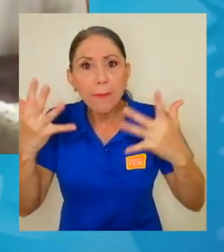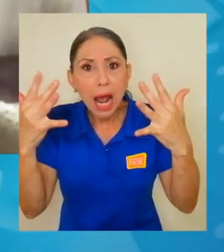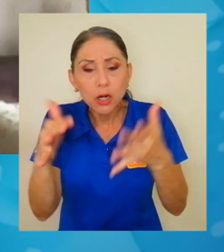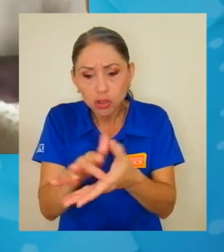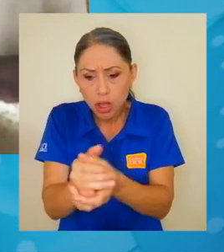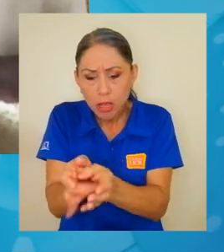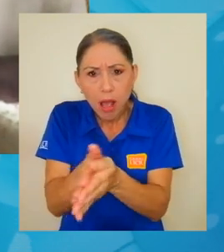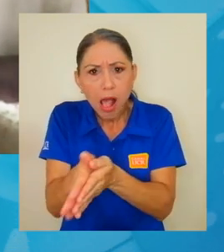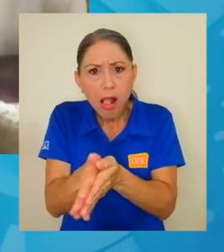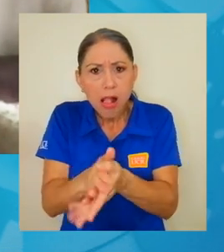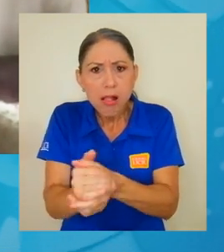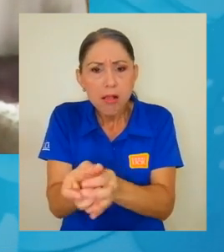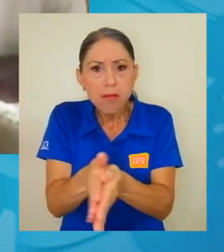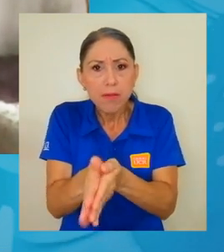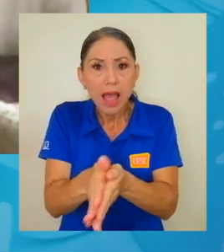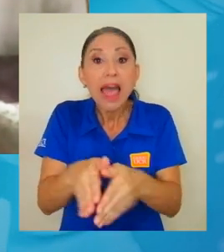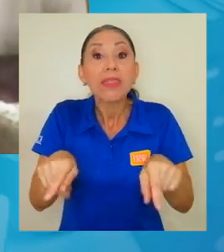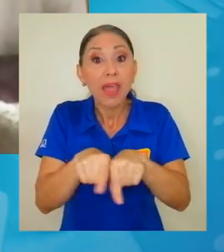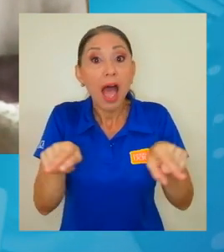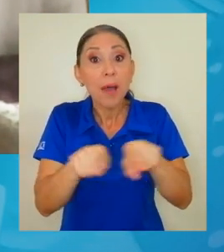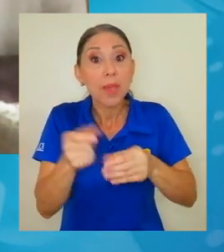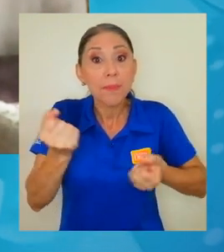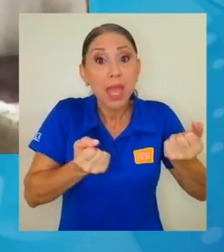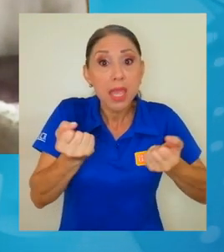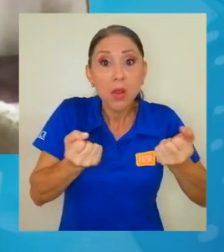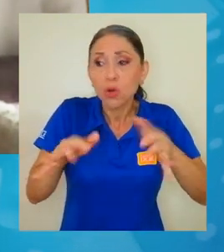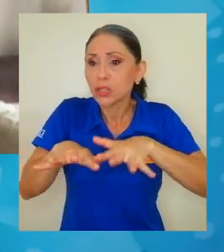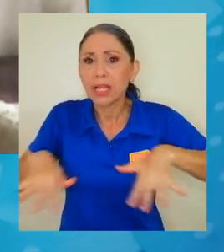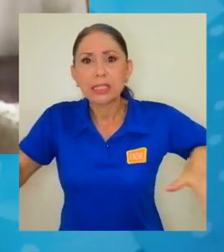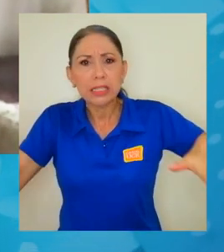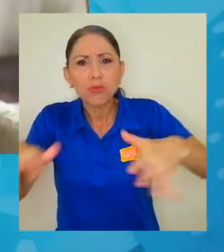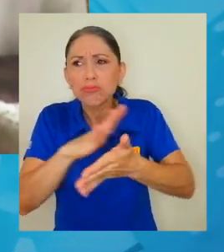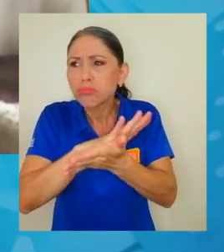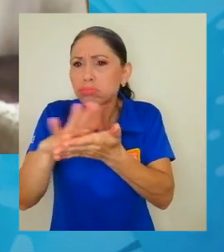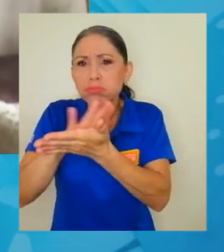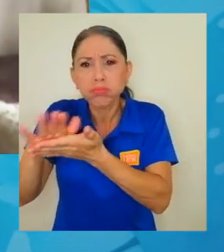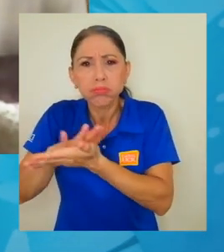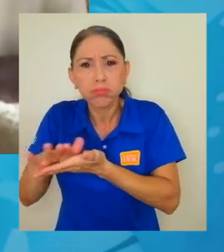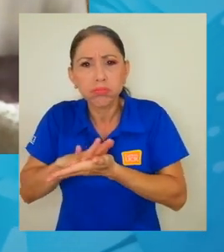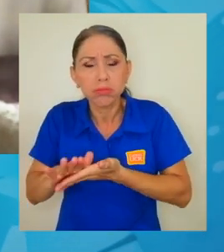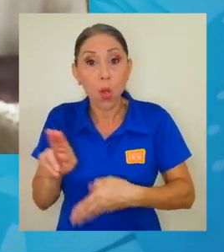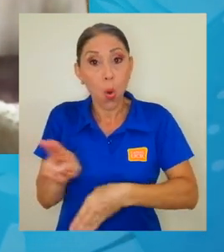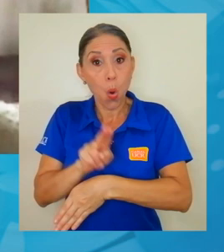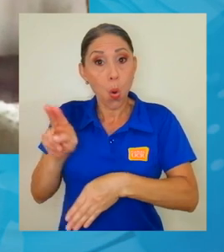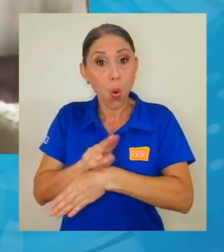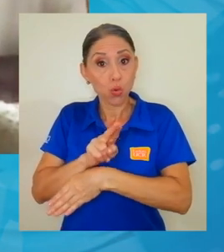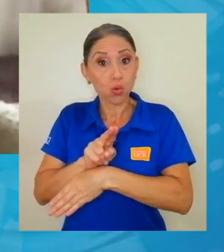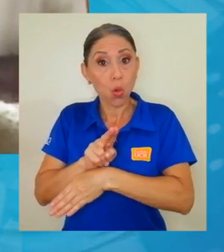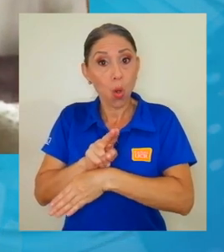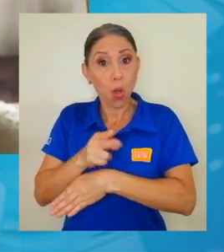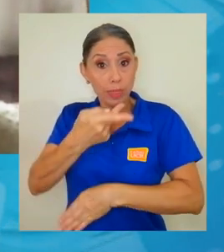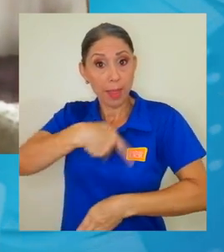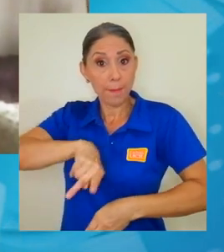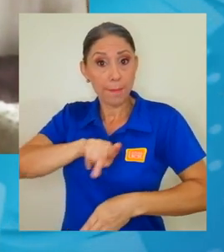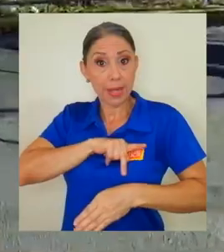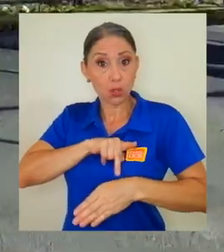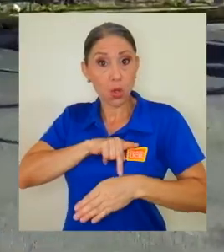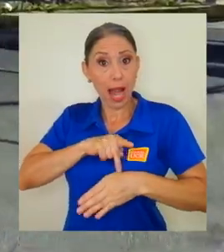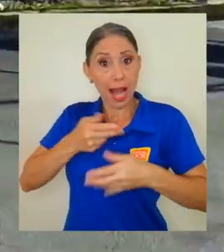limpieza y desinfección también de vehículos y de las instalaciones, lo que es el uso de equipo de protección personal